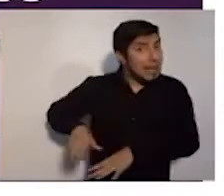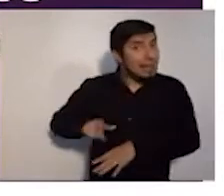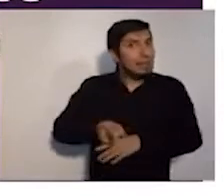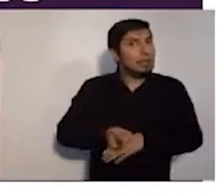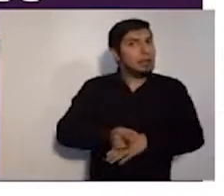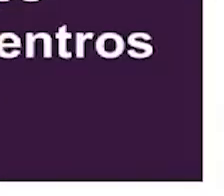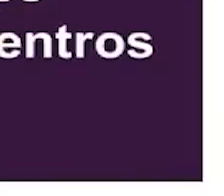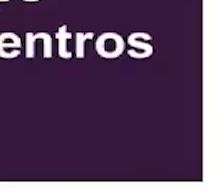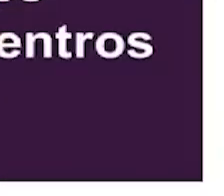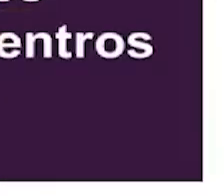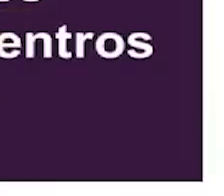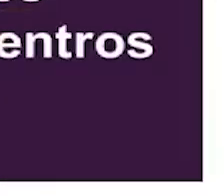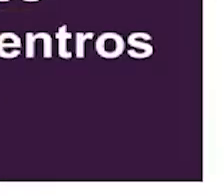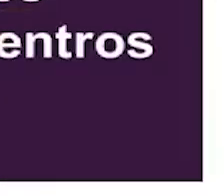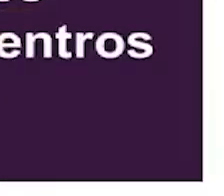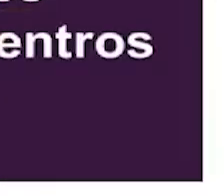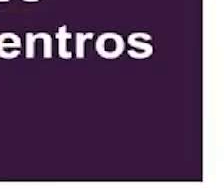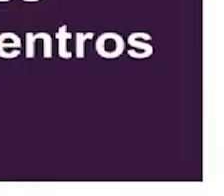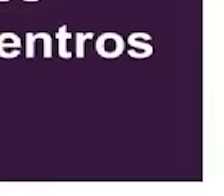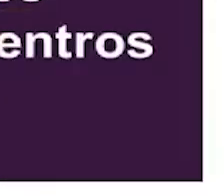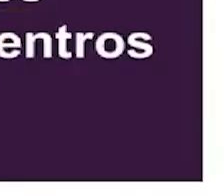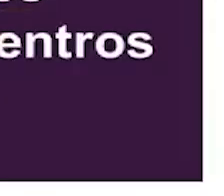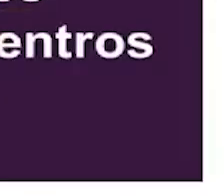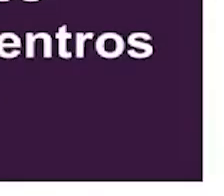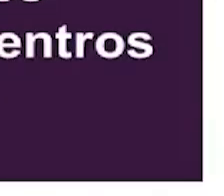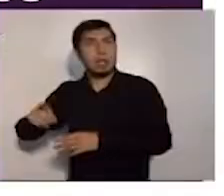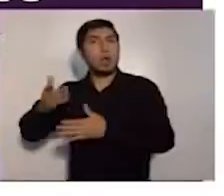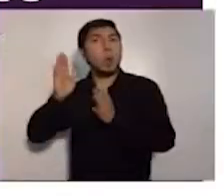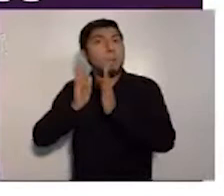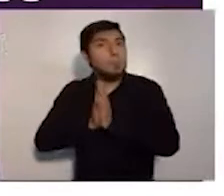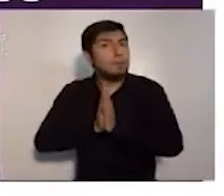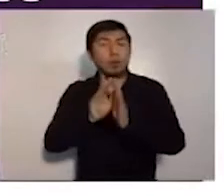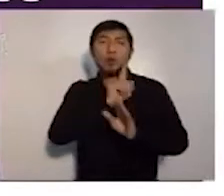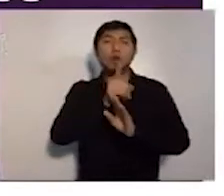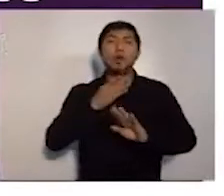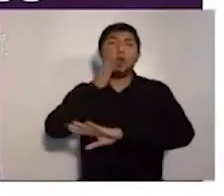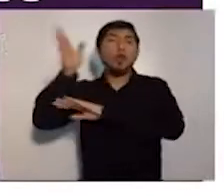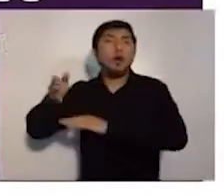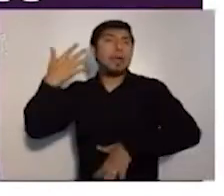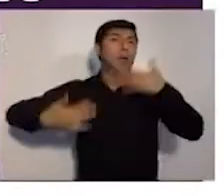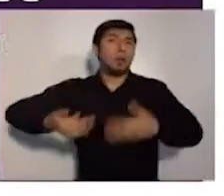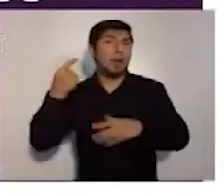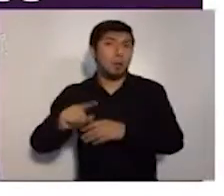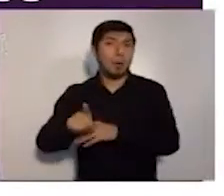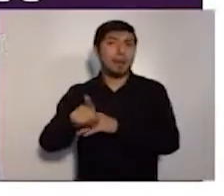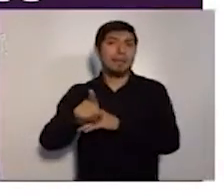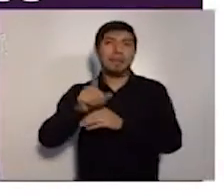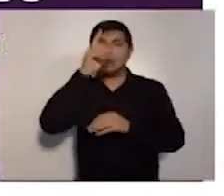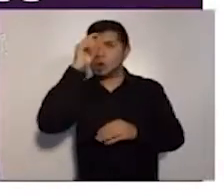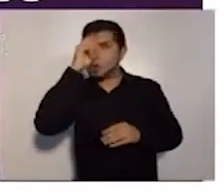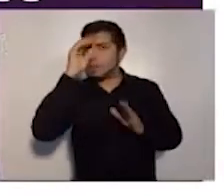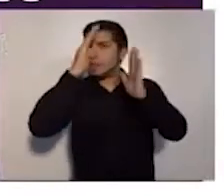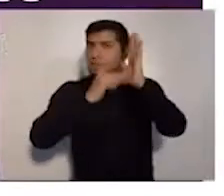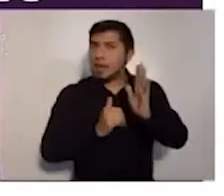a buscarlo. Le pedimos a la población no concurrir a las guardias de los hospitales Pablo Soria, materno infantil,